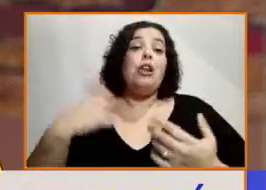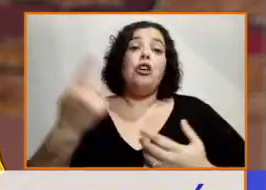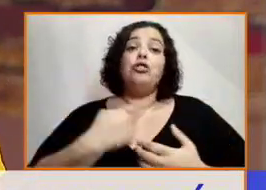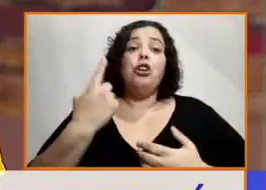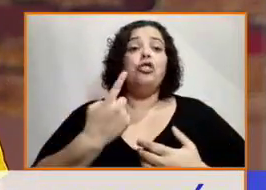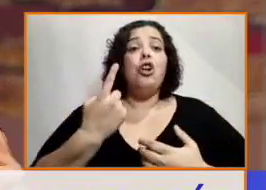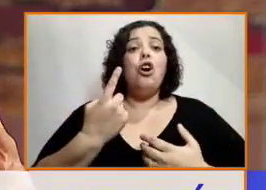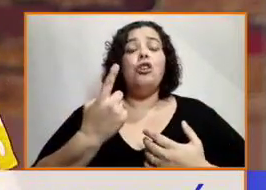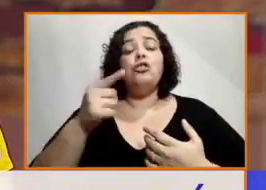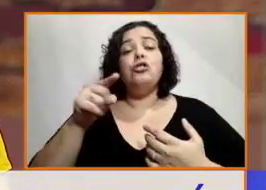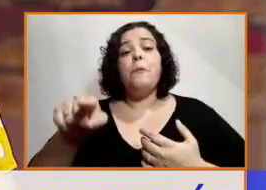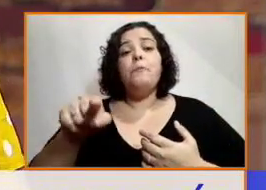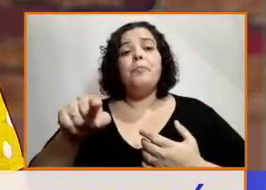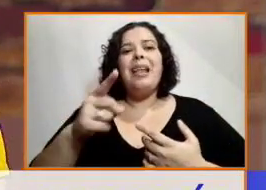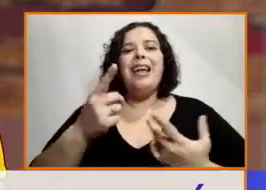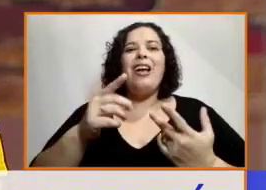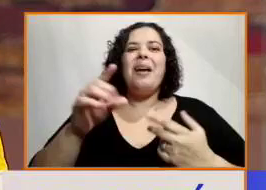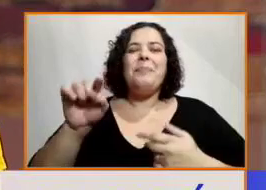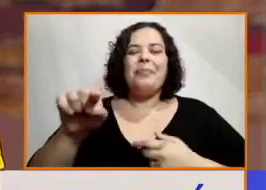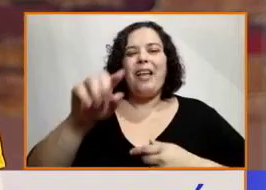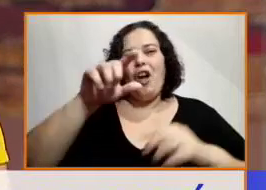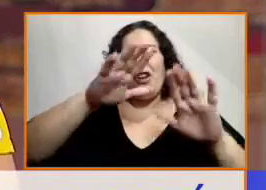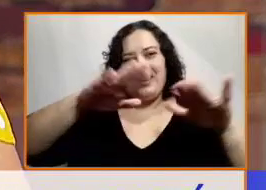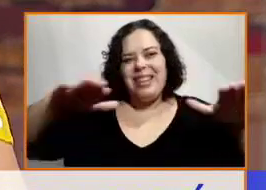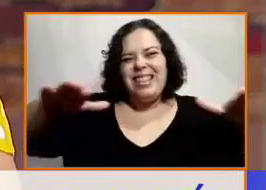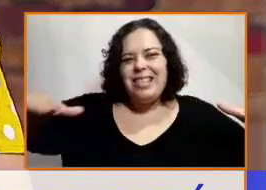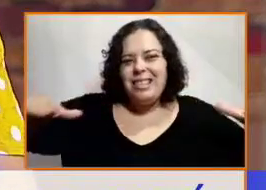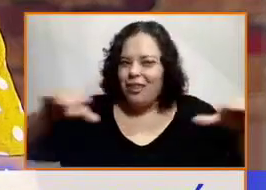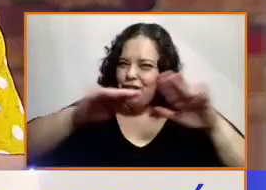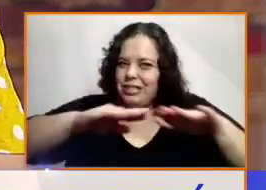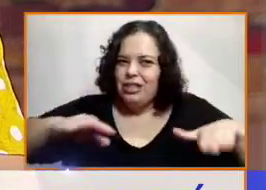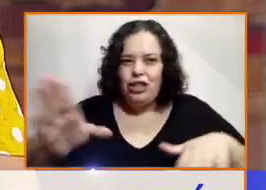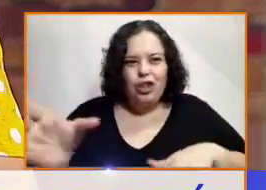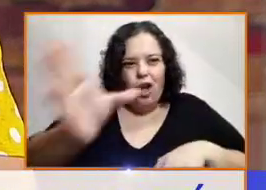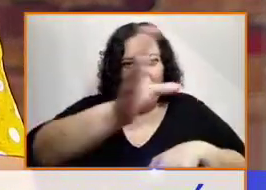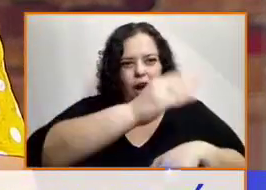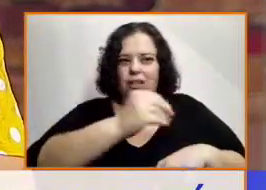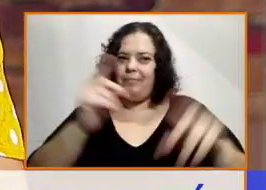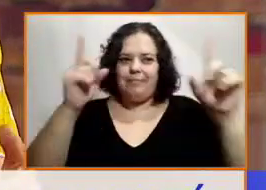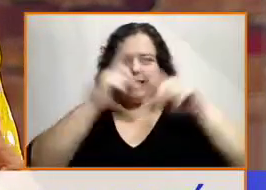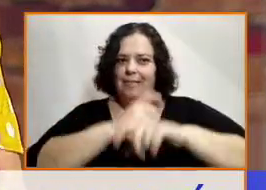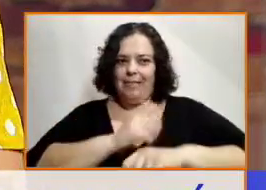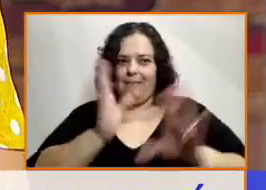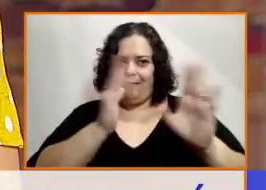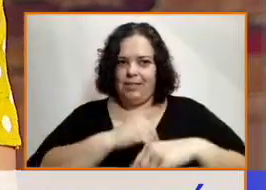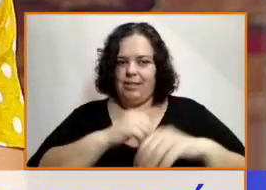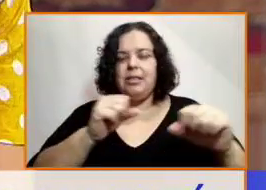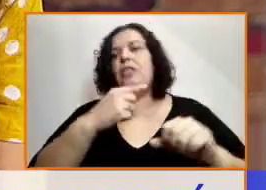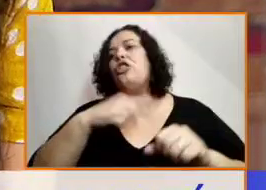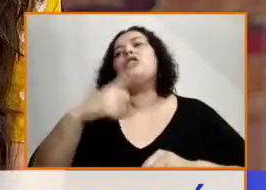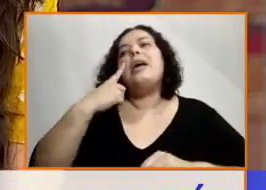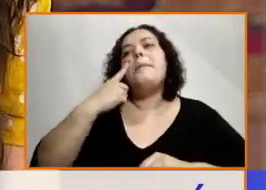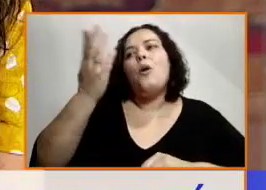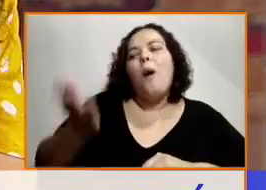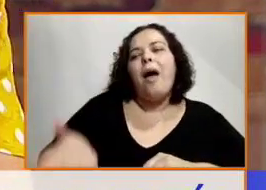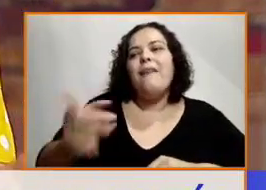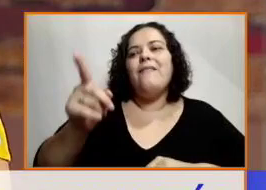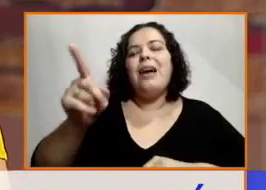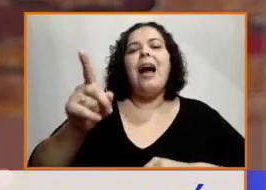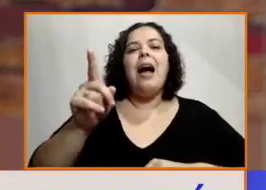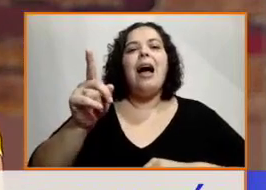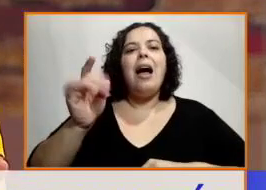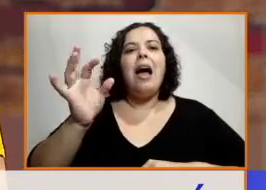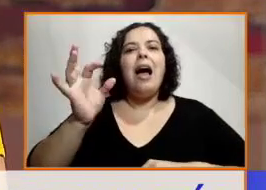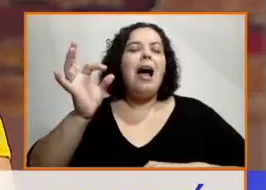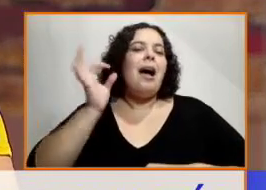podíamos entrar a la escuela con material donde se toca además, ¿no? Entonces lo hicimos con adultos, el testeo. Era la primera vez que nos enfrentábamos al libro